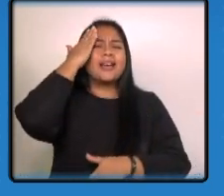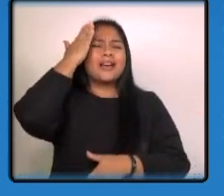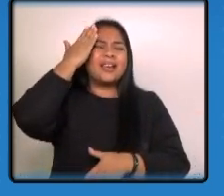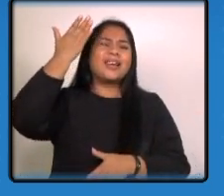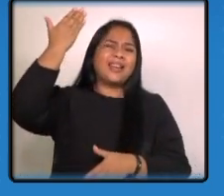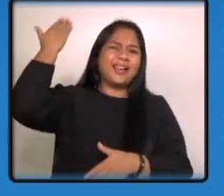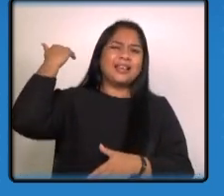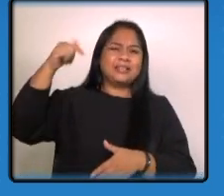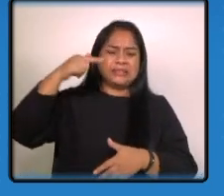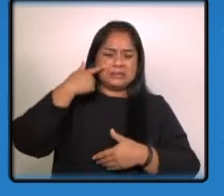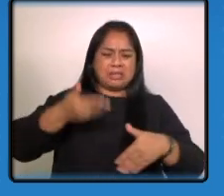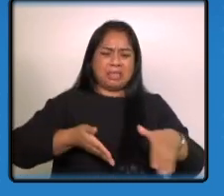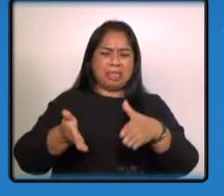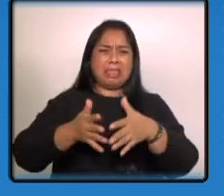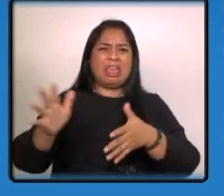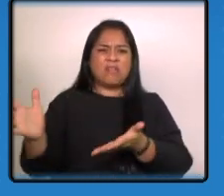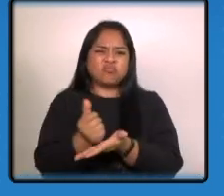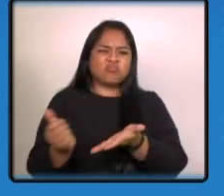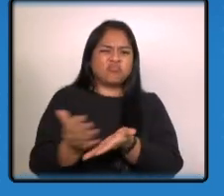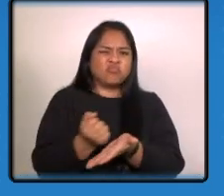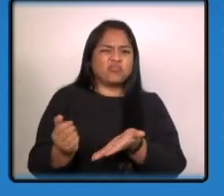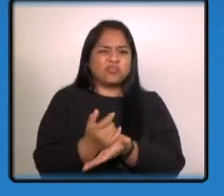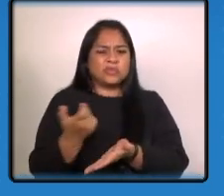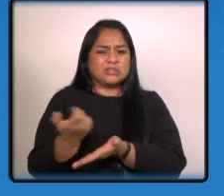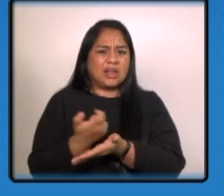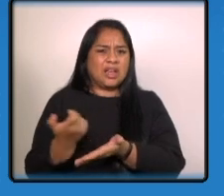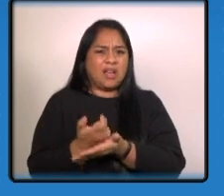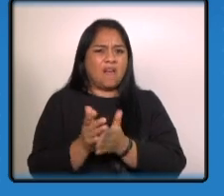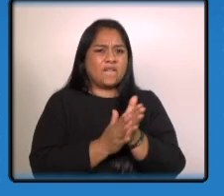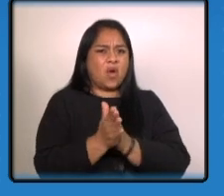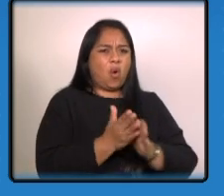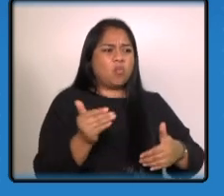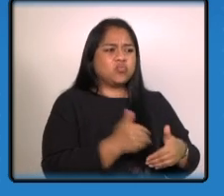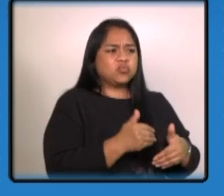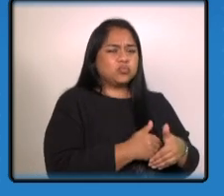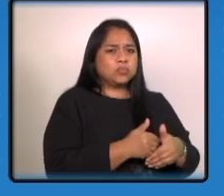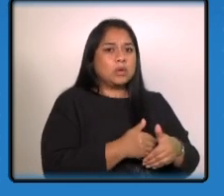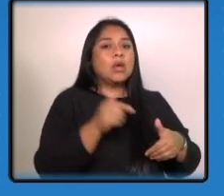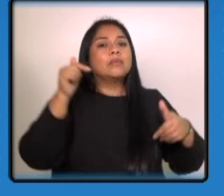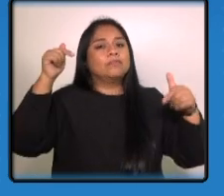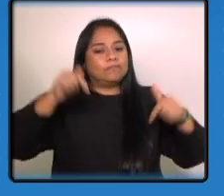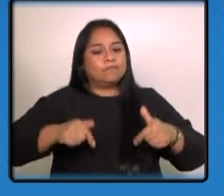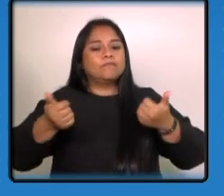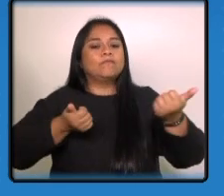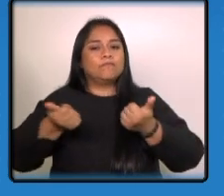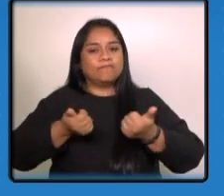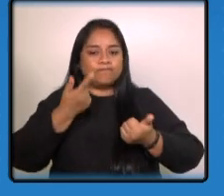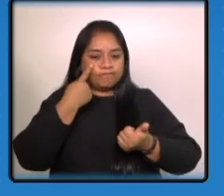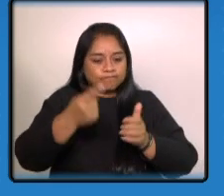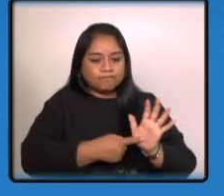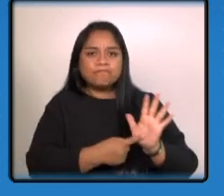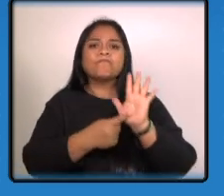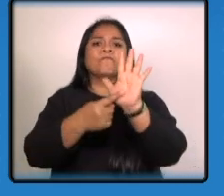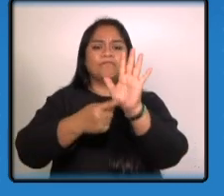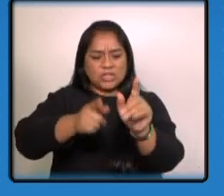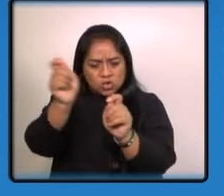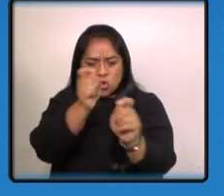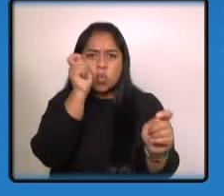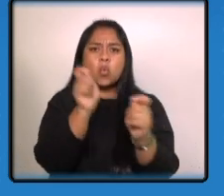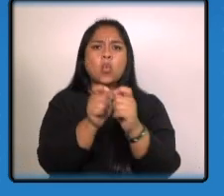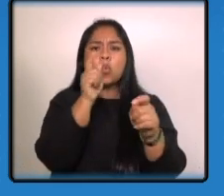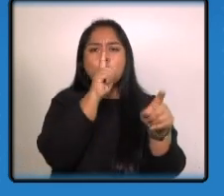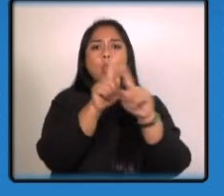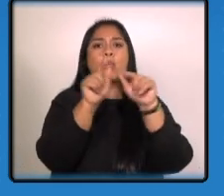esta cartera ha sido saqueada y es por eso que en esta administración tenemos el deber de hacer las cosas de la manera correcta